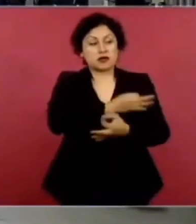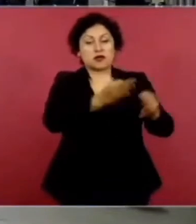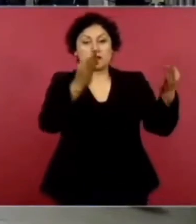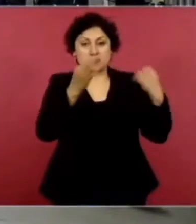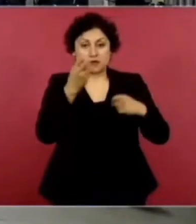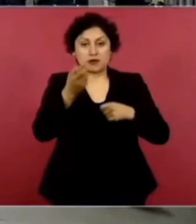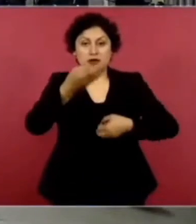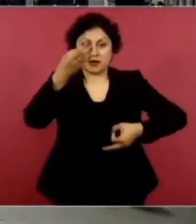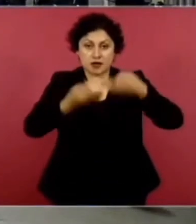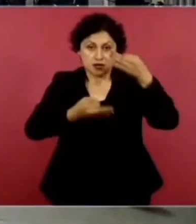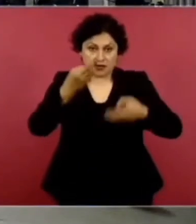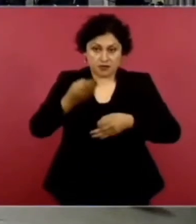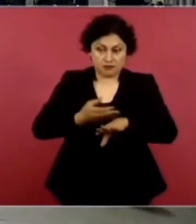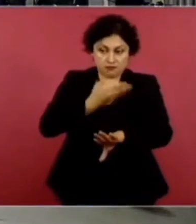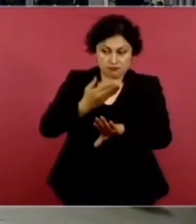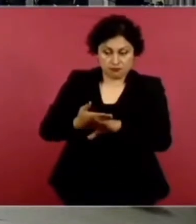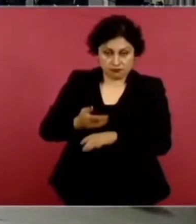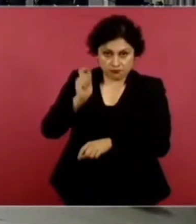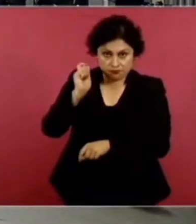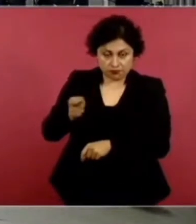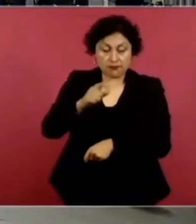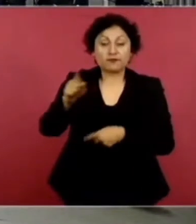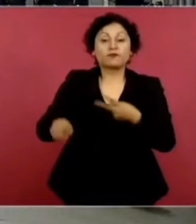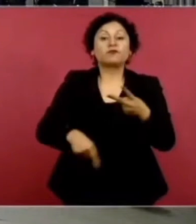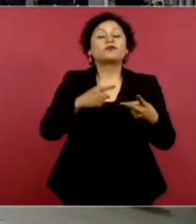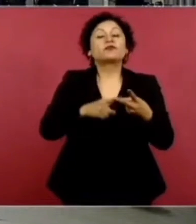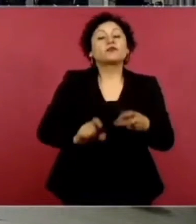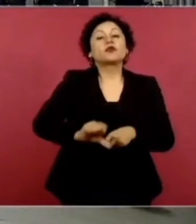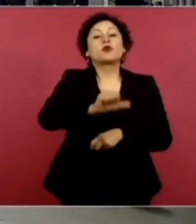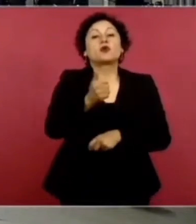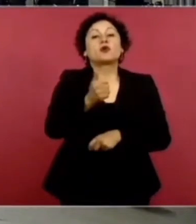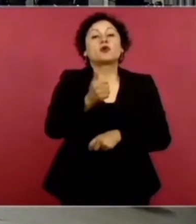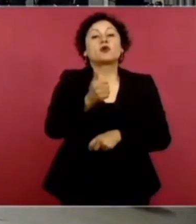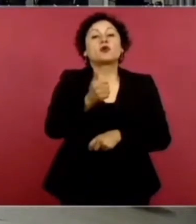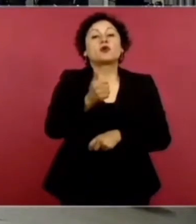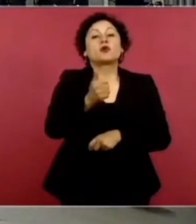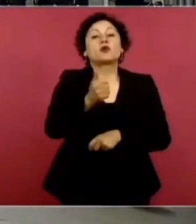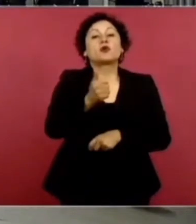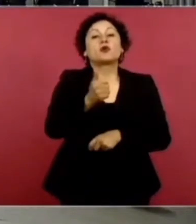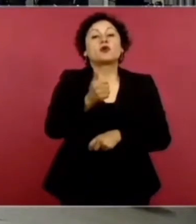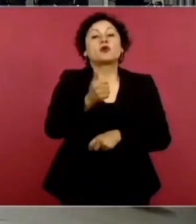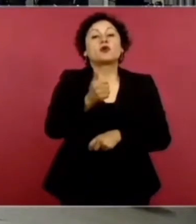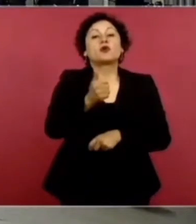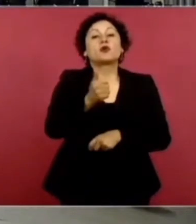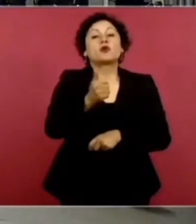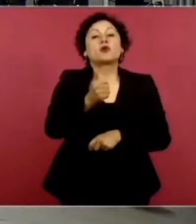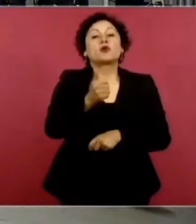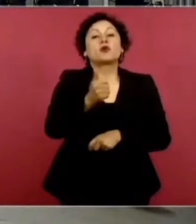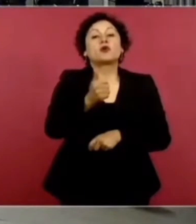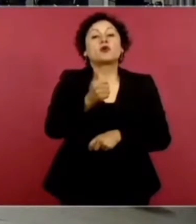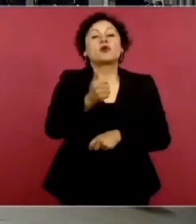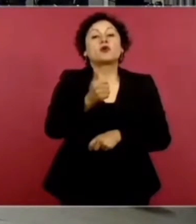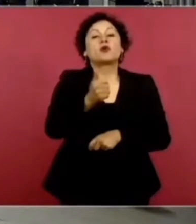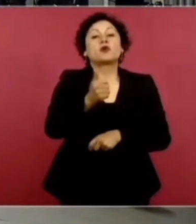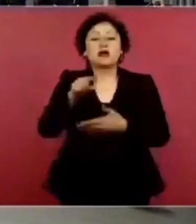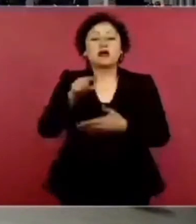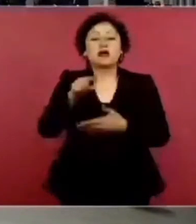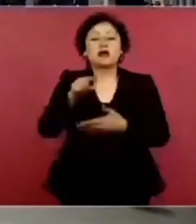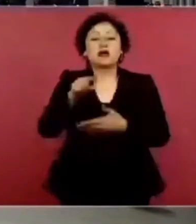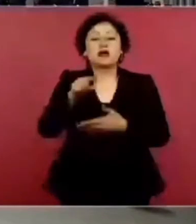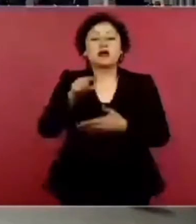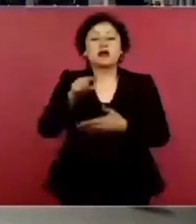militares y una segunda del mayo del 23, que habla de las 16 órdenes de aprehensión, de